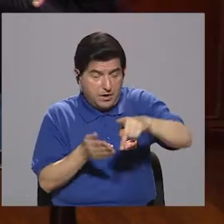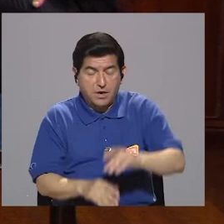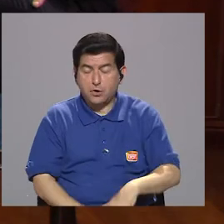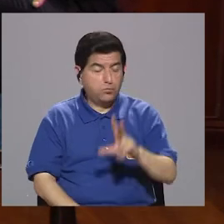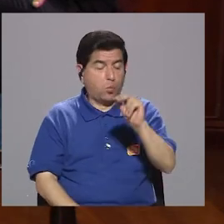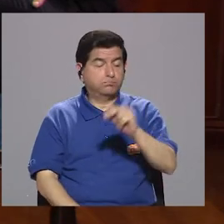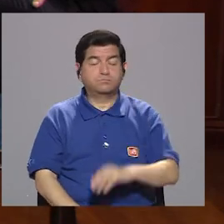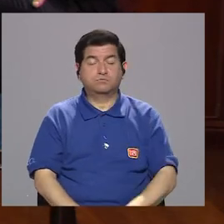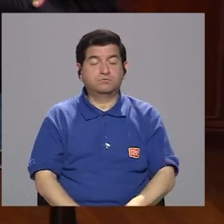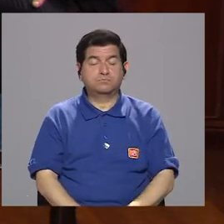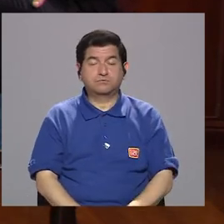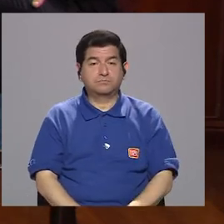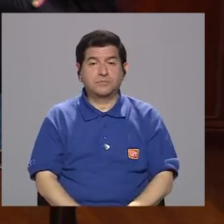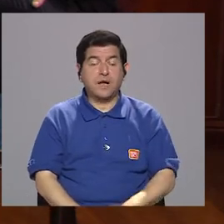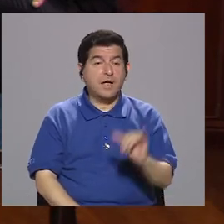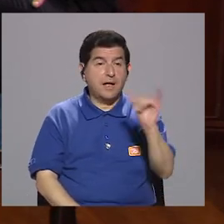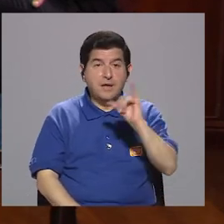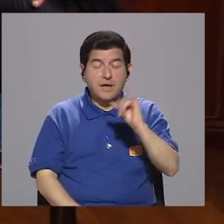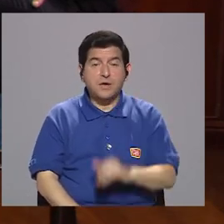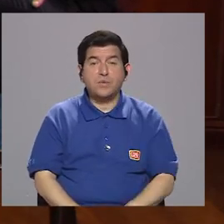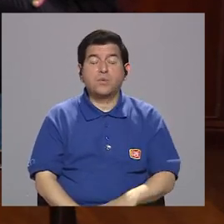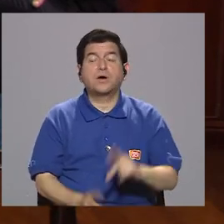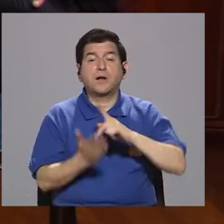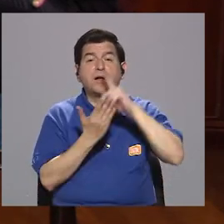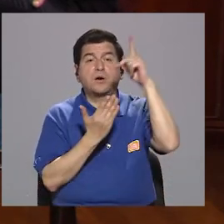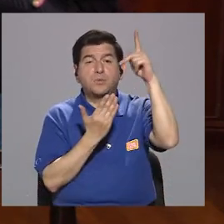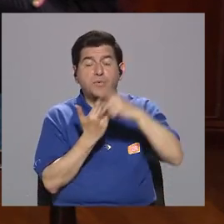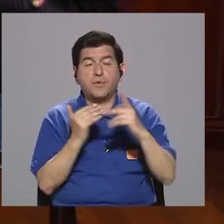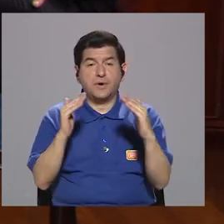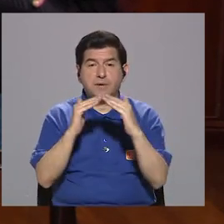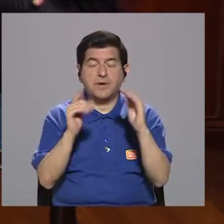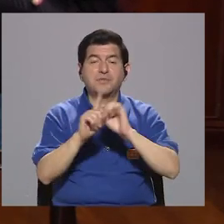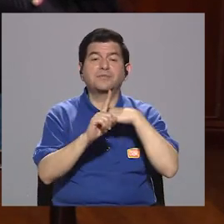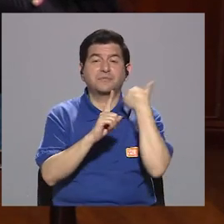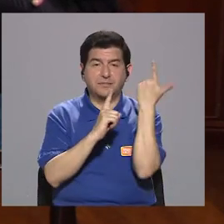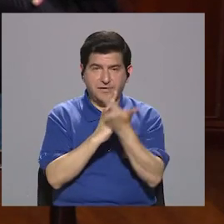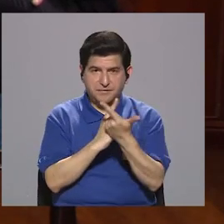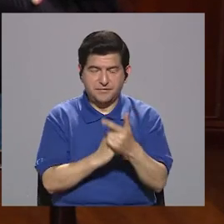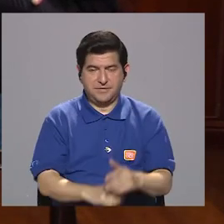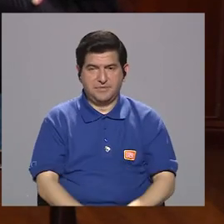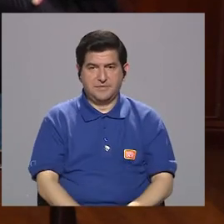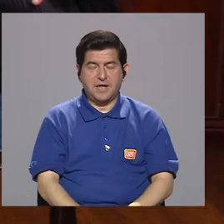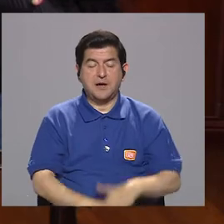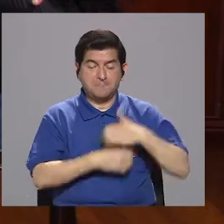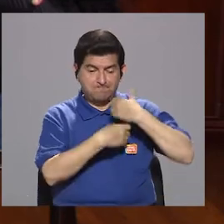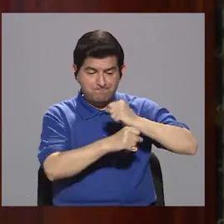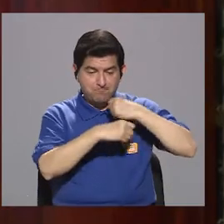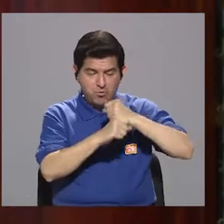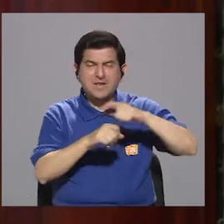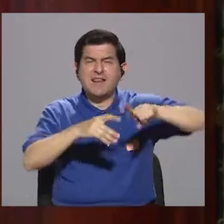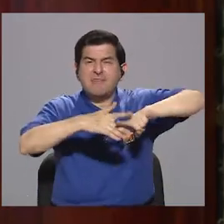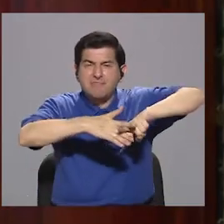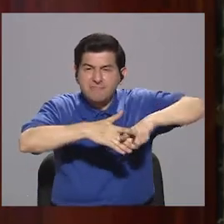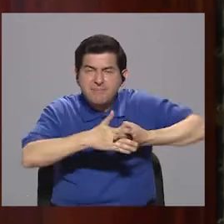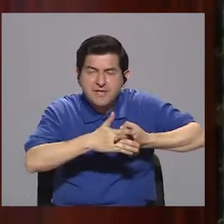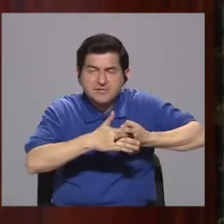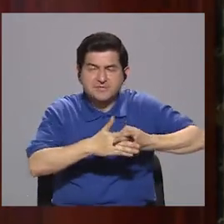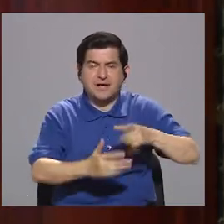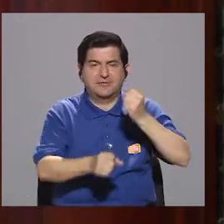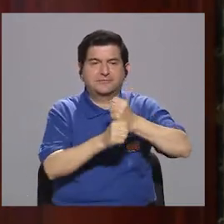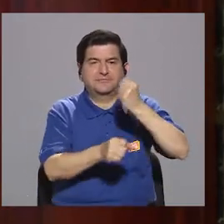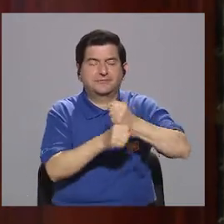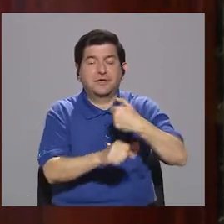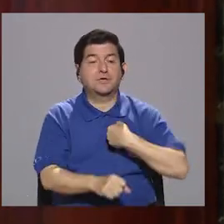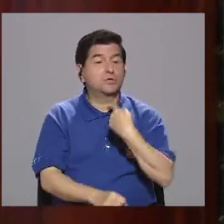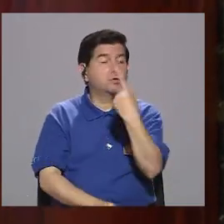Claro que no. Y evidentemente también están los programas de vivienda social en los que la municipalidad está empezando a dar los primeros